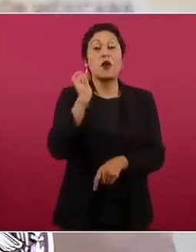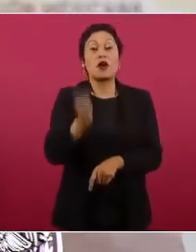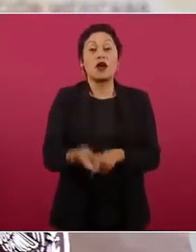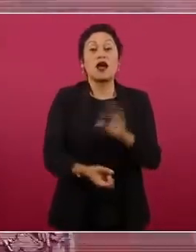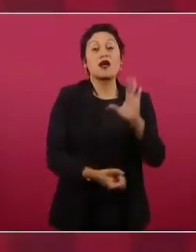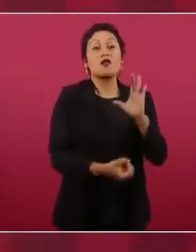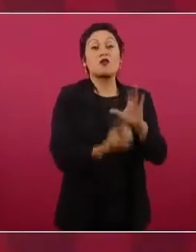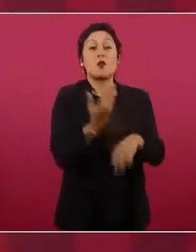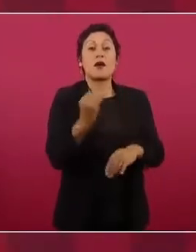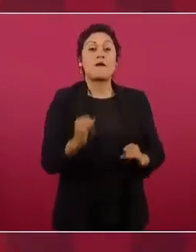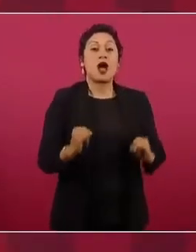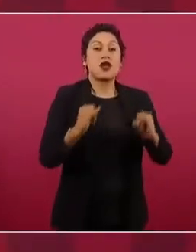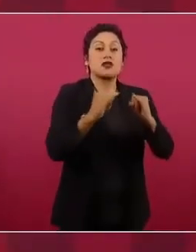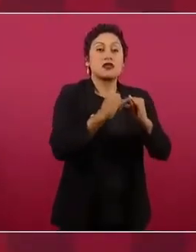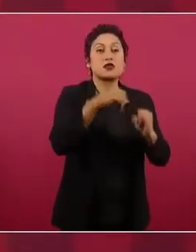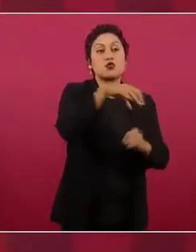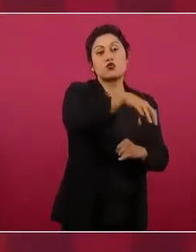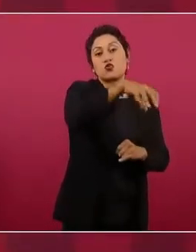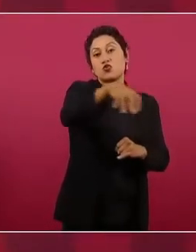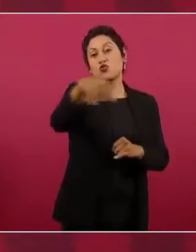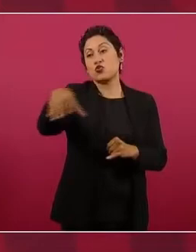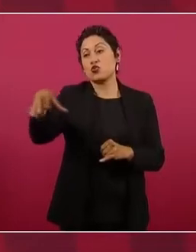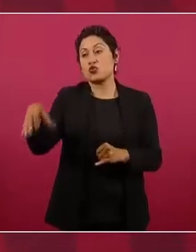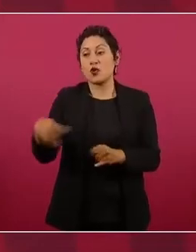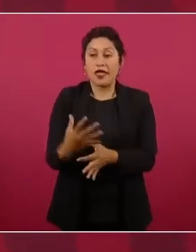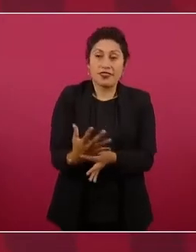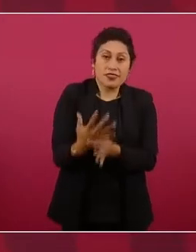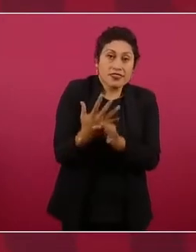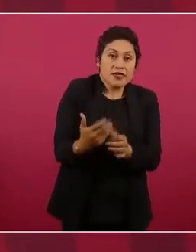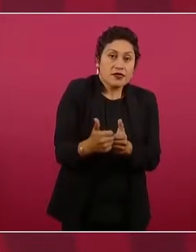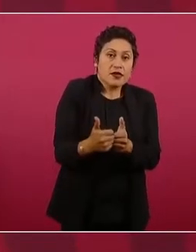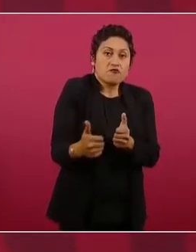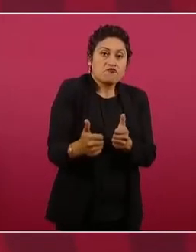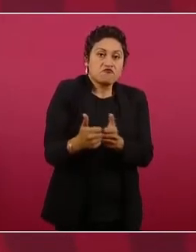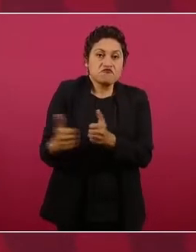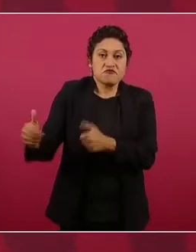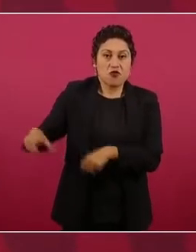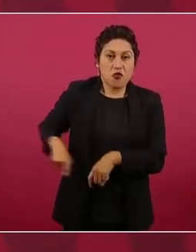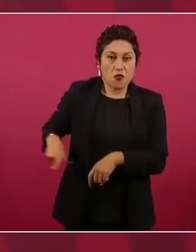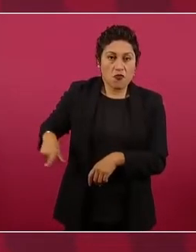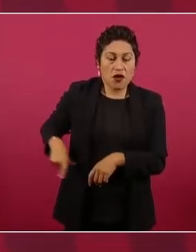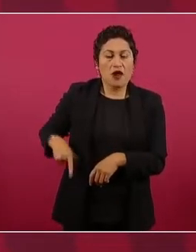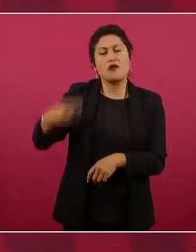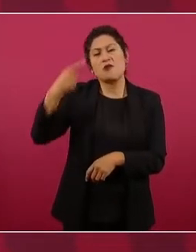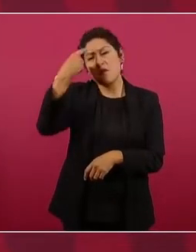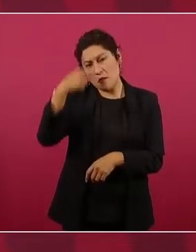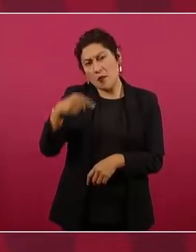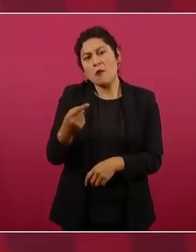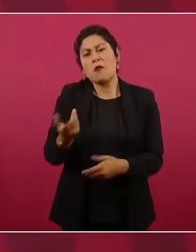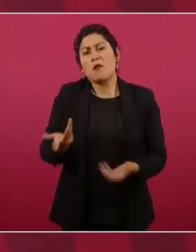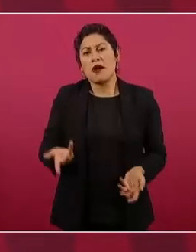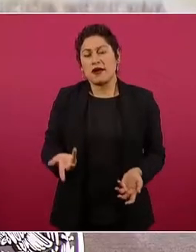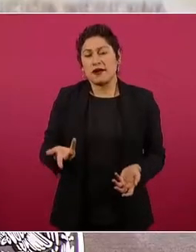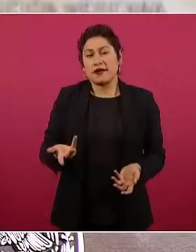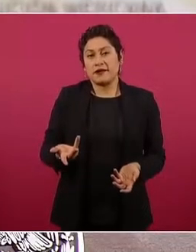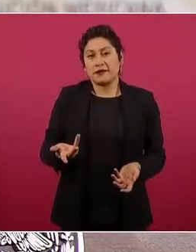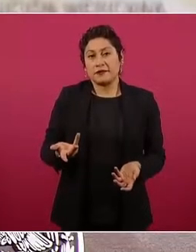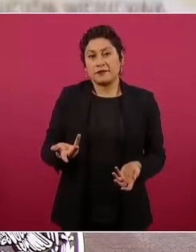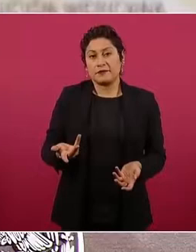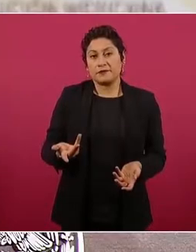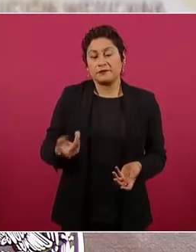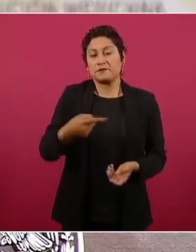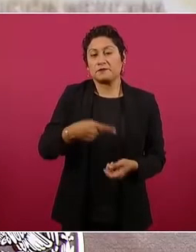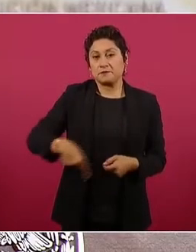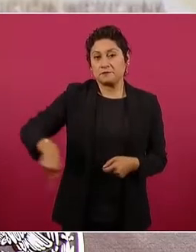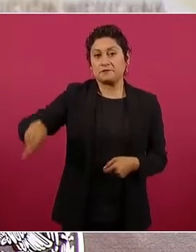independientes interés autónomos para atar